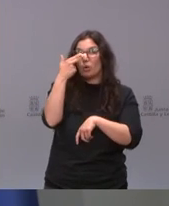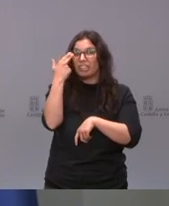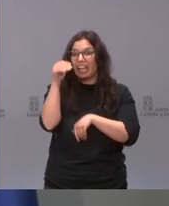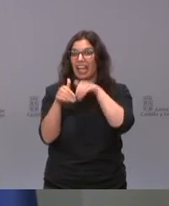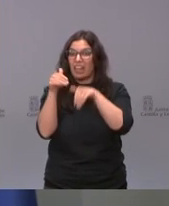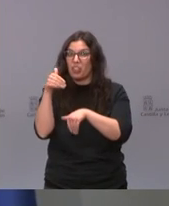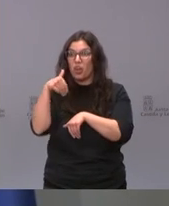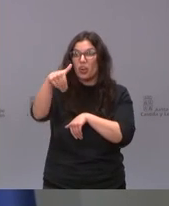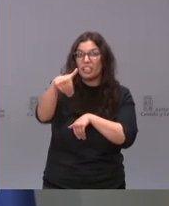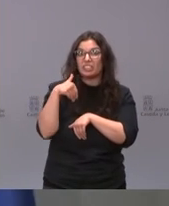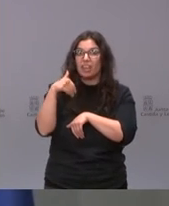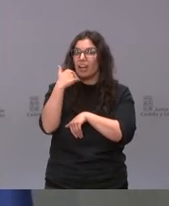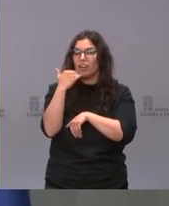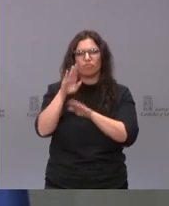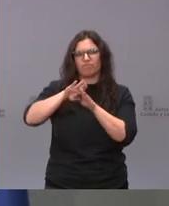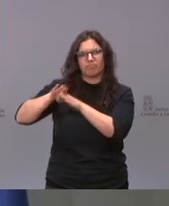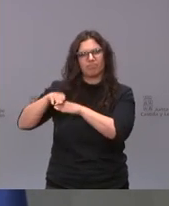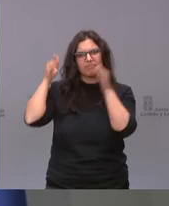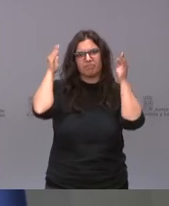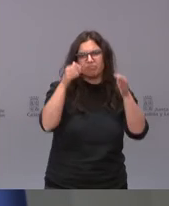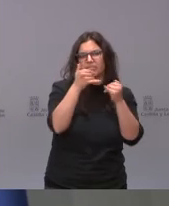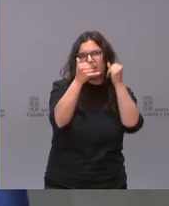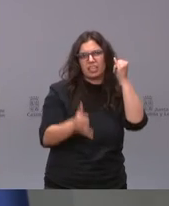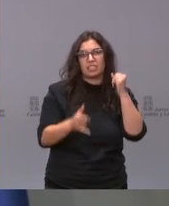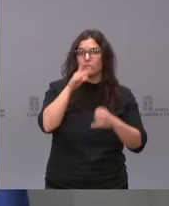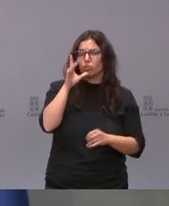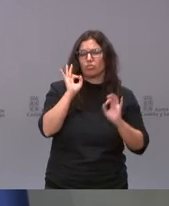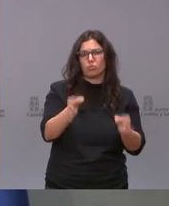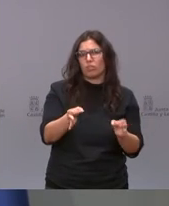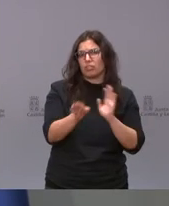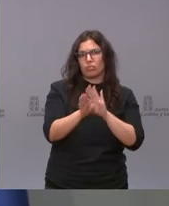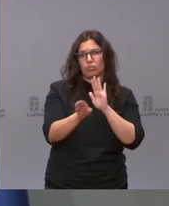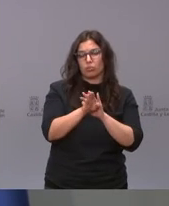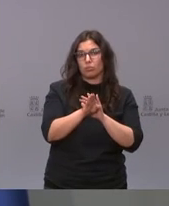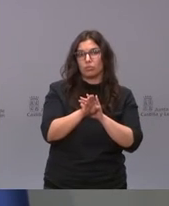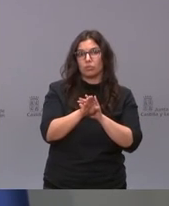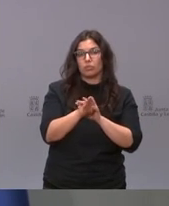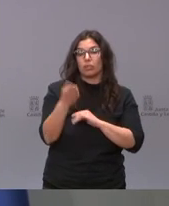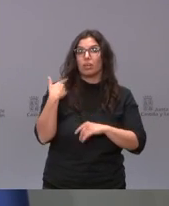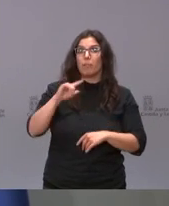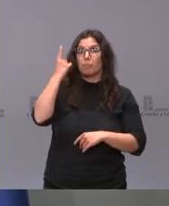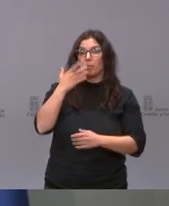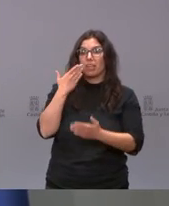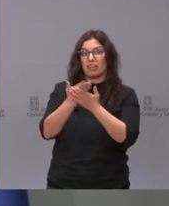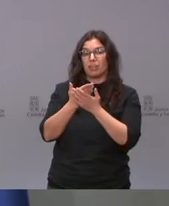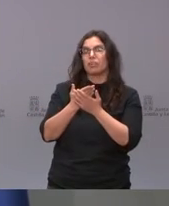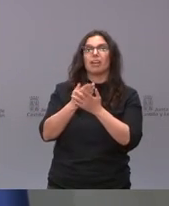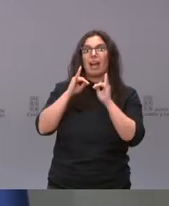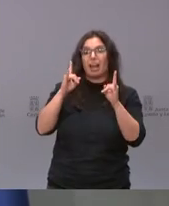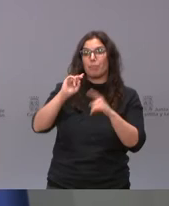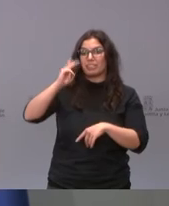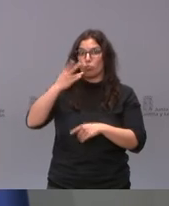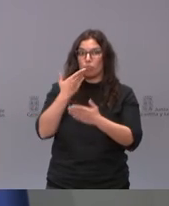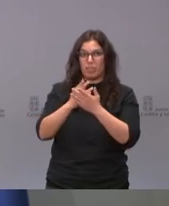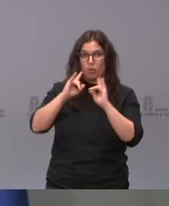de decisiones durante esta crisis y en eso nos hemos mantenido y nos mantuvimos cuando pedimos el primer estado de alarma el segundo estado de alarma cuando hemos